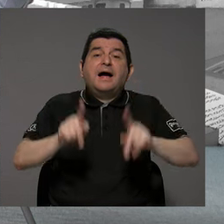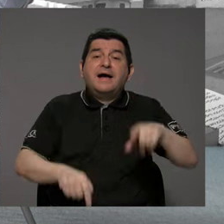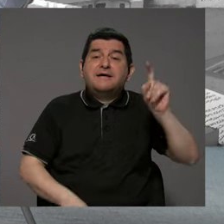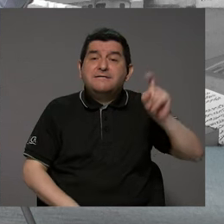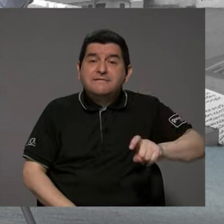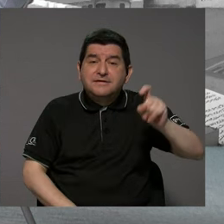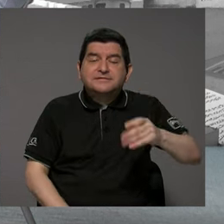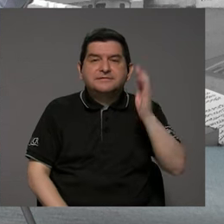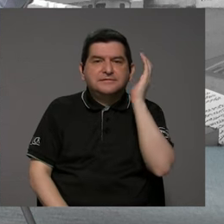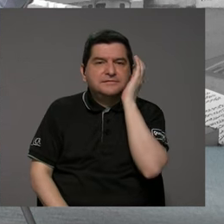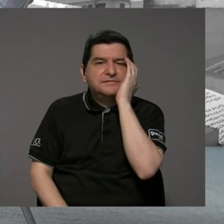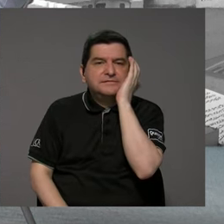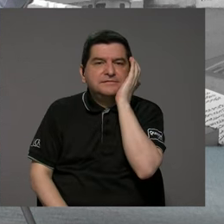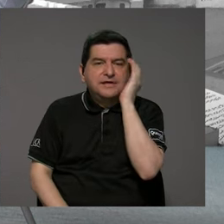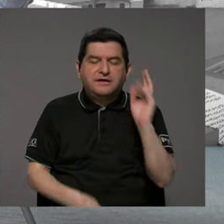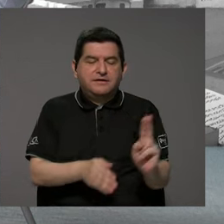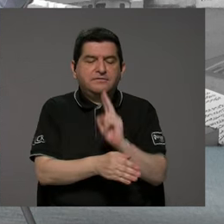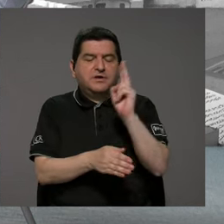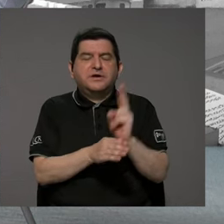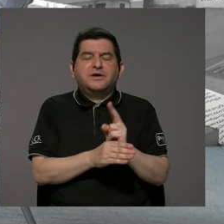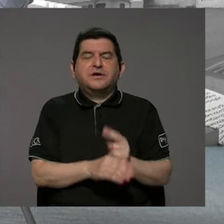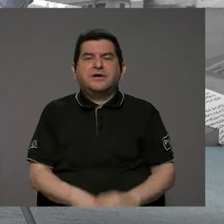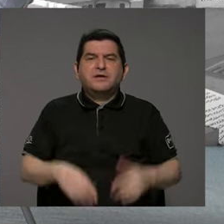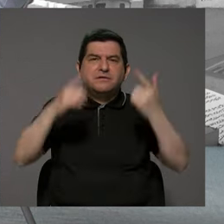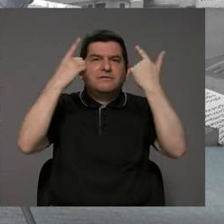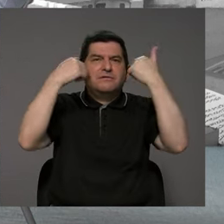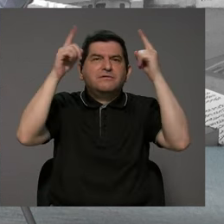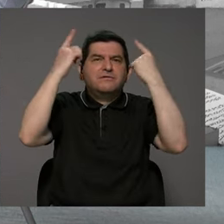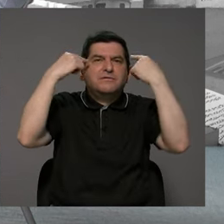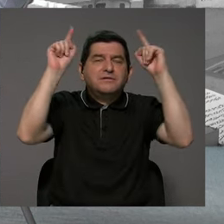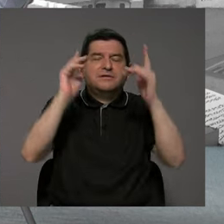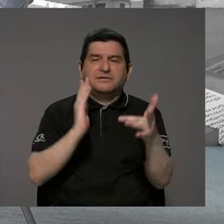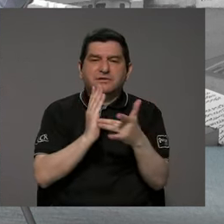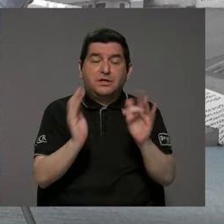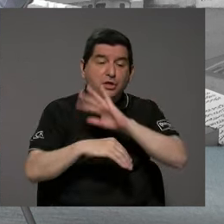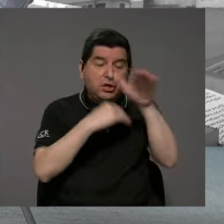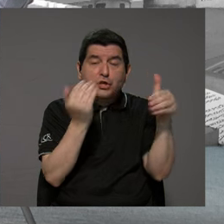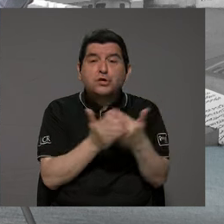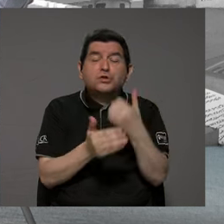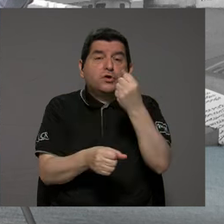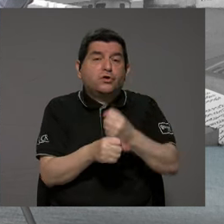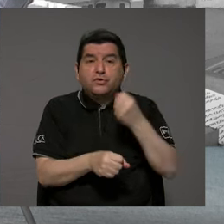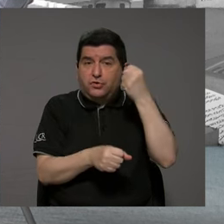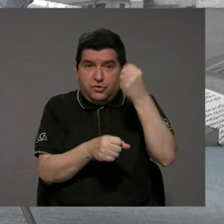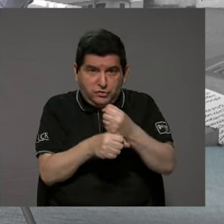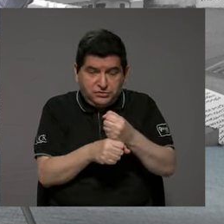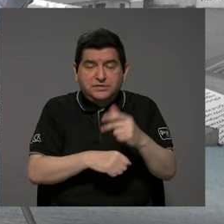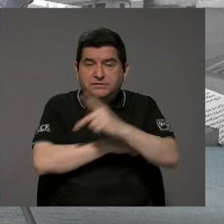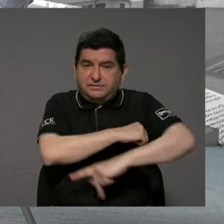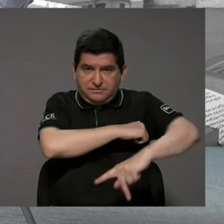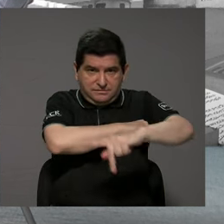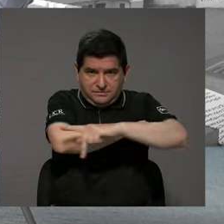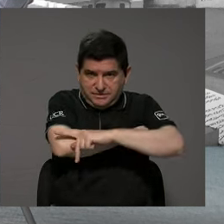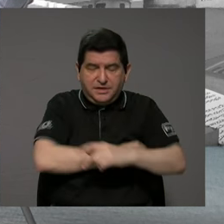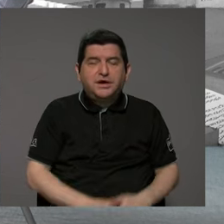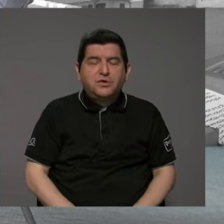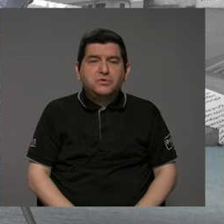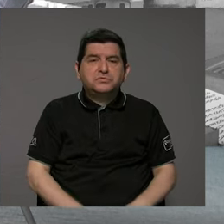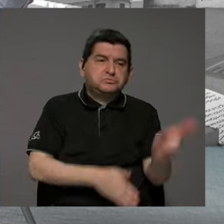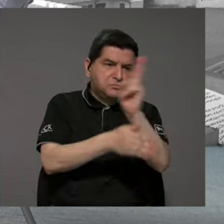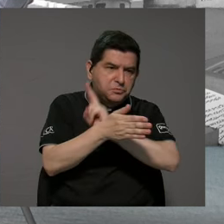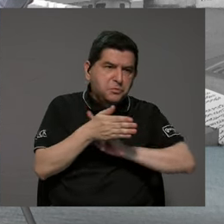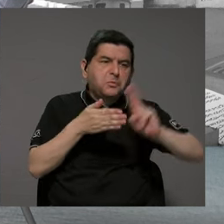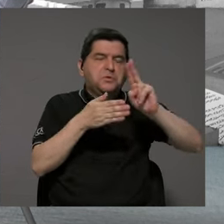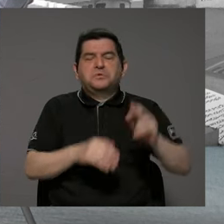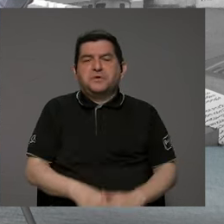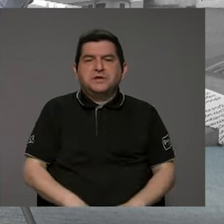conocer, digamos, cómo utilizar eficientemente la tecnología. Y ahí entran todos los esfuerzos que se hagan a nivel país, a nivel académico, a